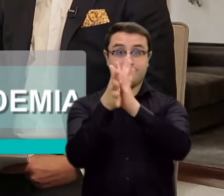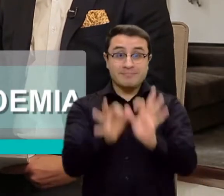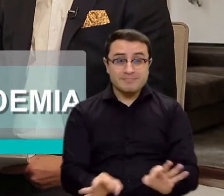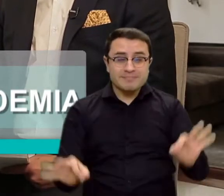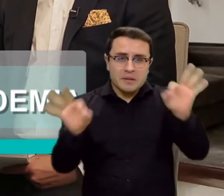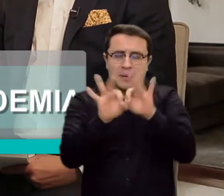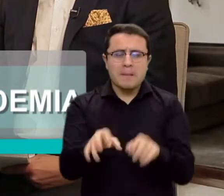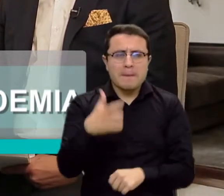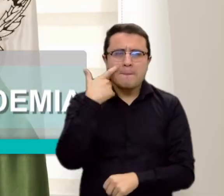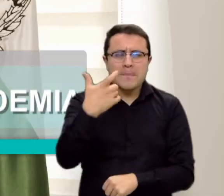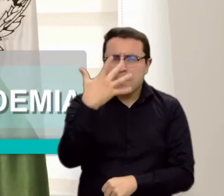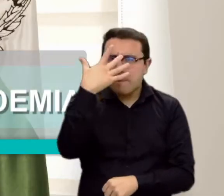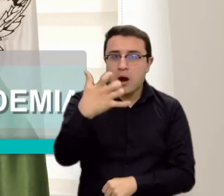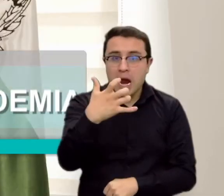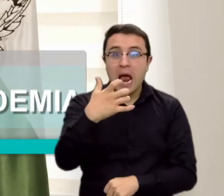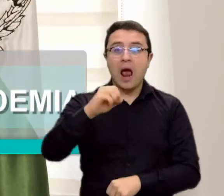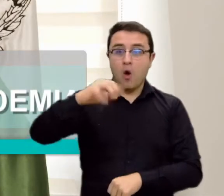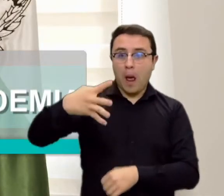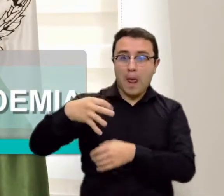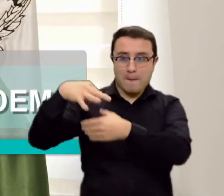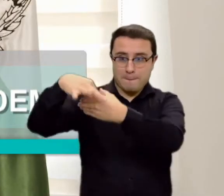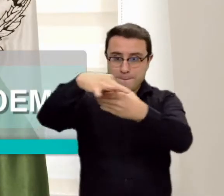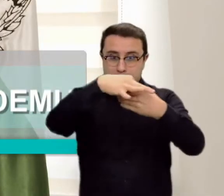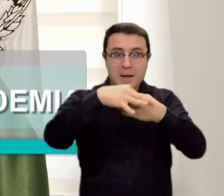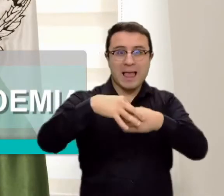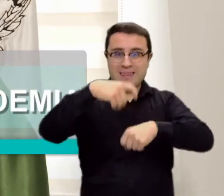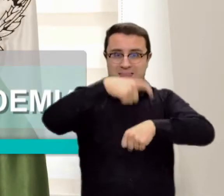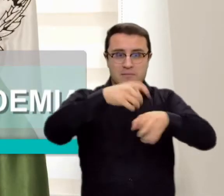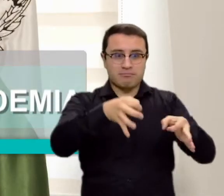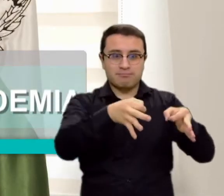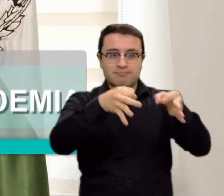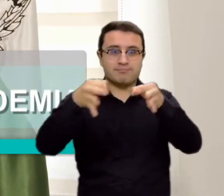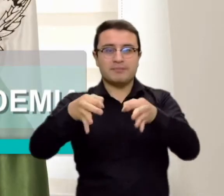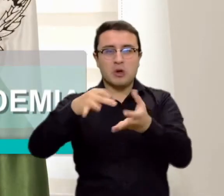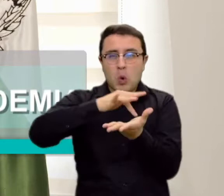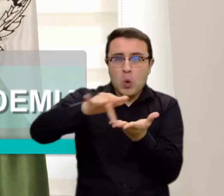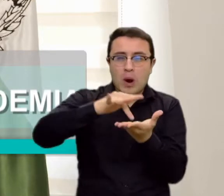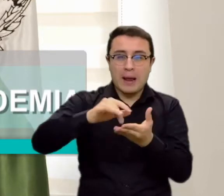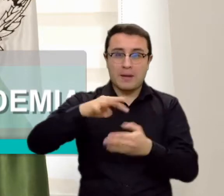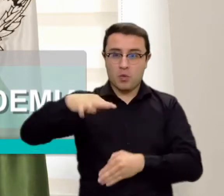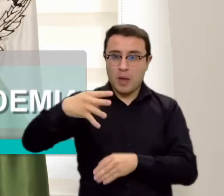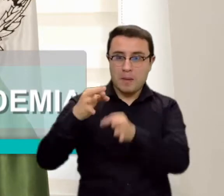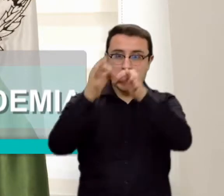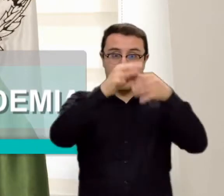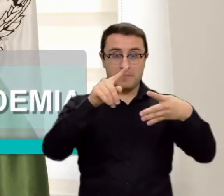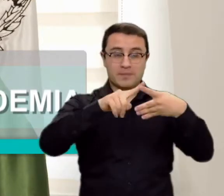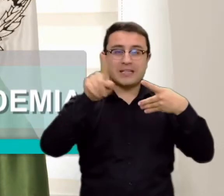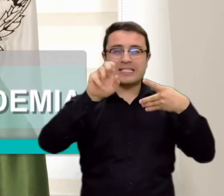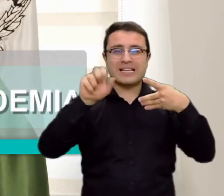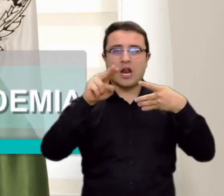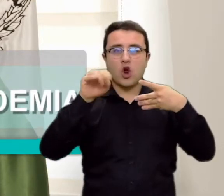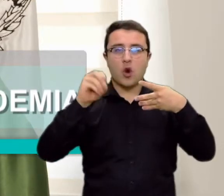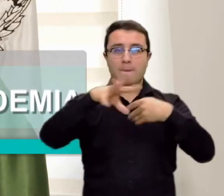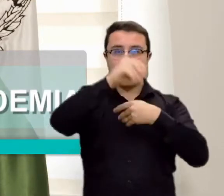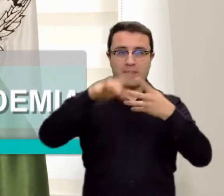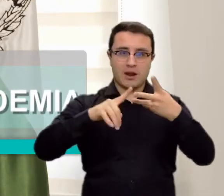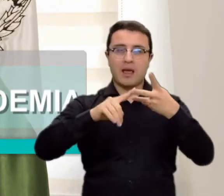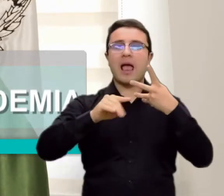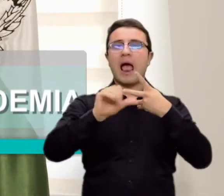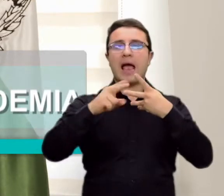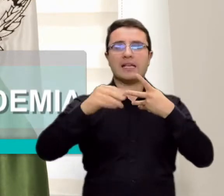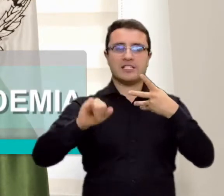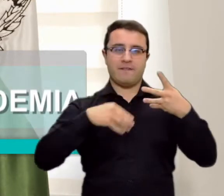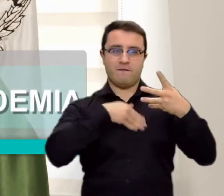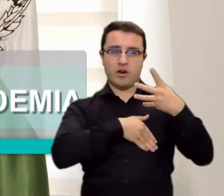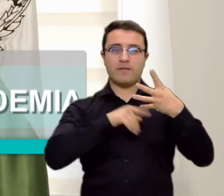Edwin, es demasiado importante. Vamos a hacer cuatro elecciones atípicas, como bien lo has dicho, en cuatro municipios de Colombia, San Zenón,